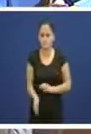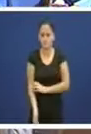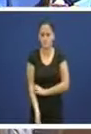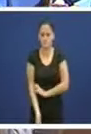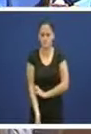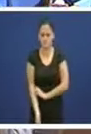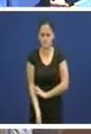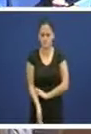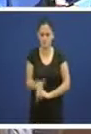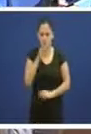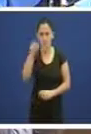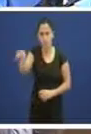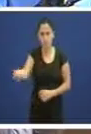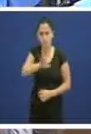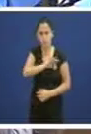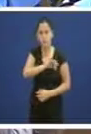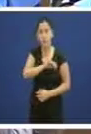Ten a palabra a conselleira de sanidade